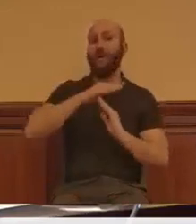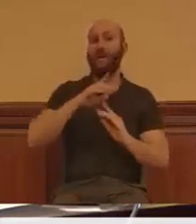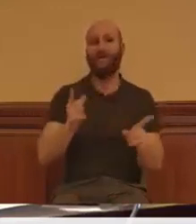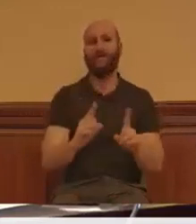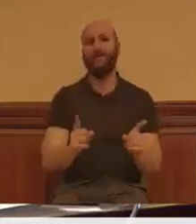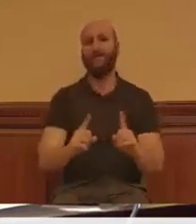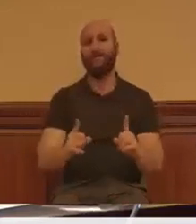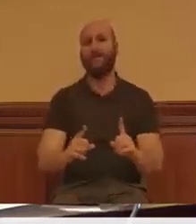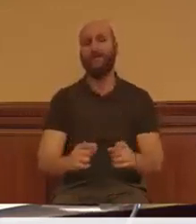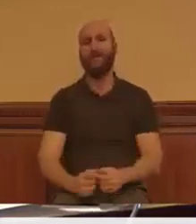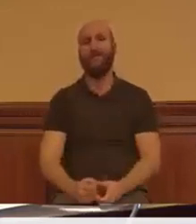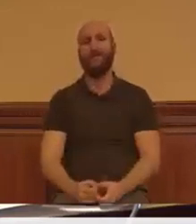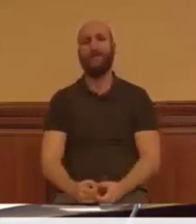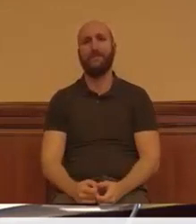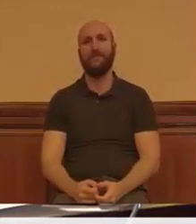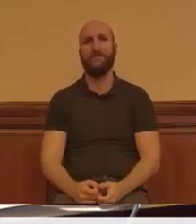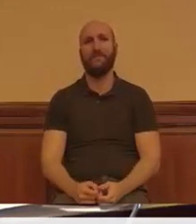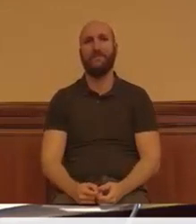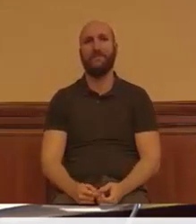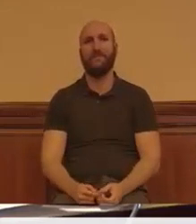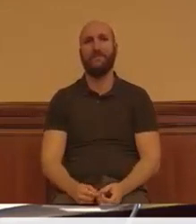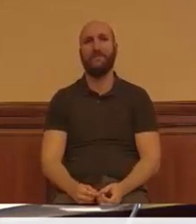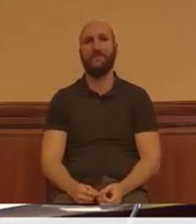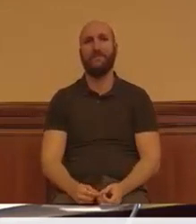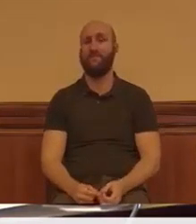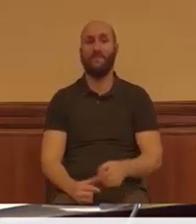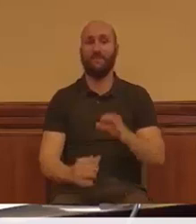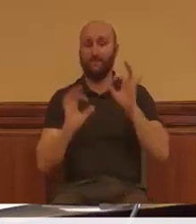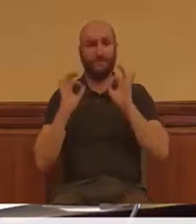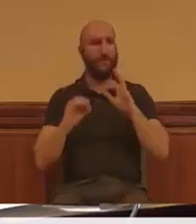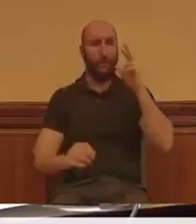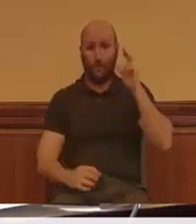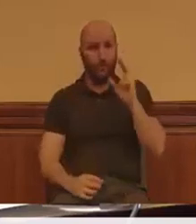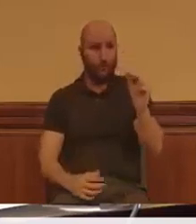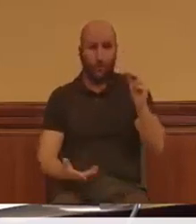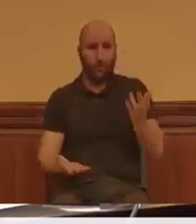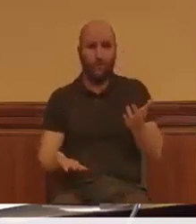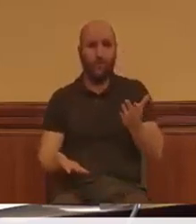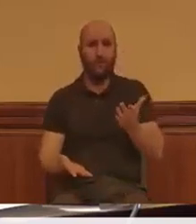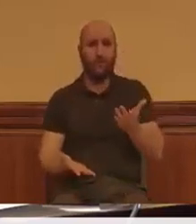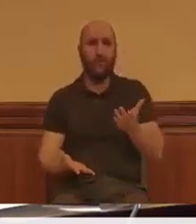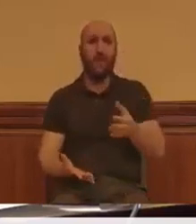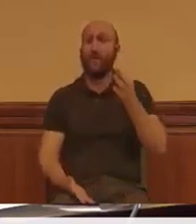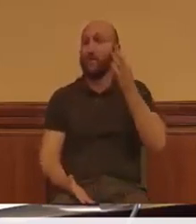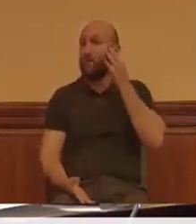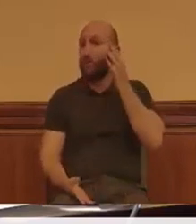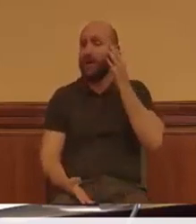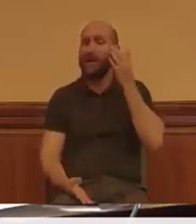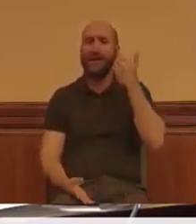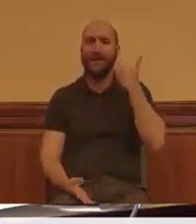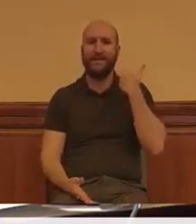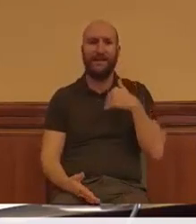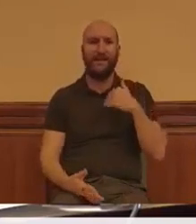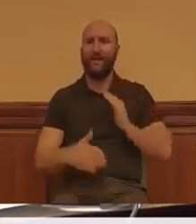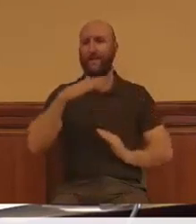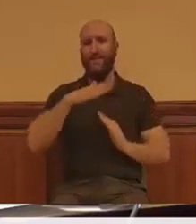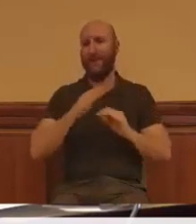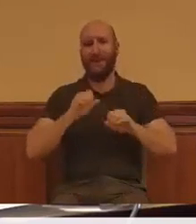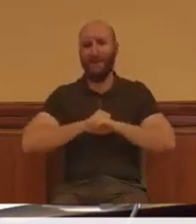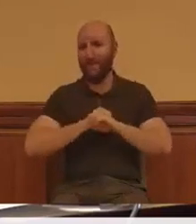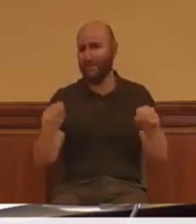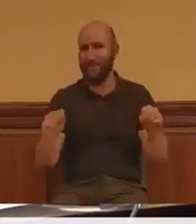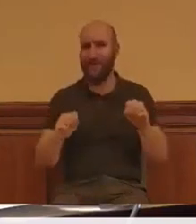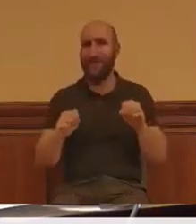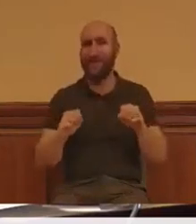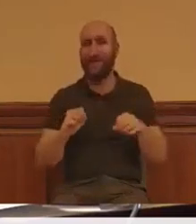no, no rotundo. Siento decirles que las mujeres somos ya imparables y que frente a